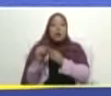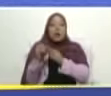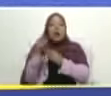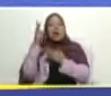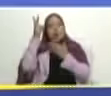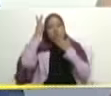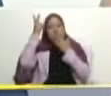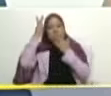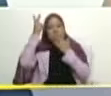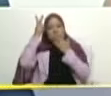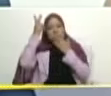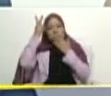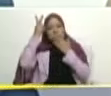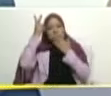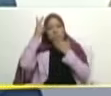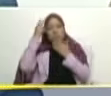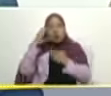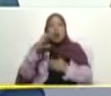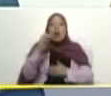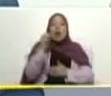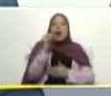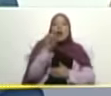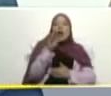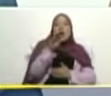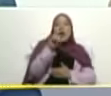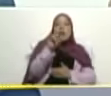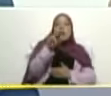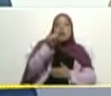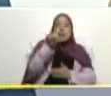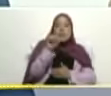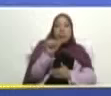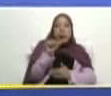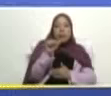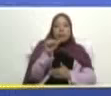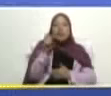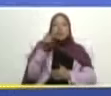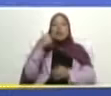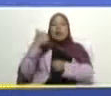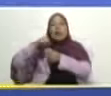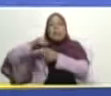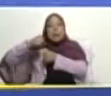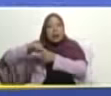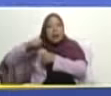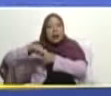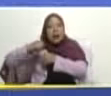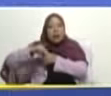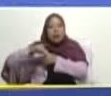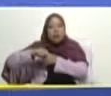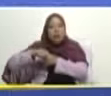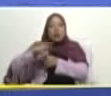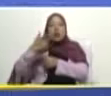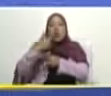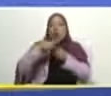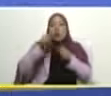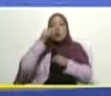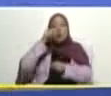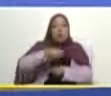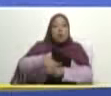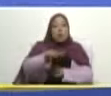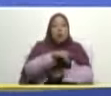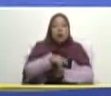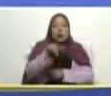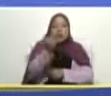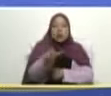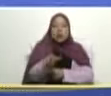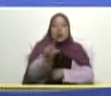a Cabima a Lagunilla a Maracaibo a San Francisco Néstor